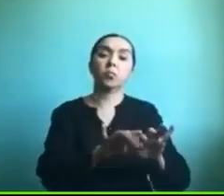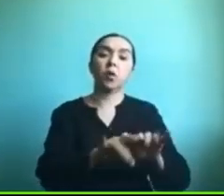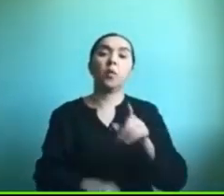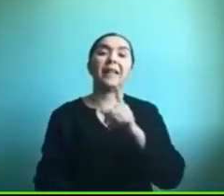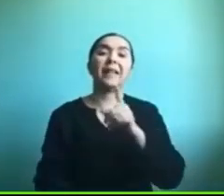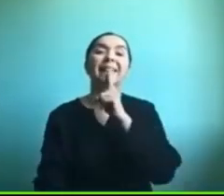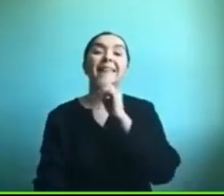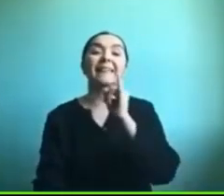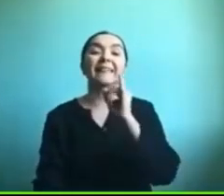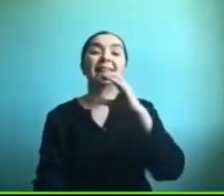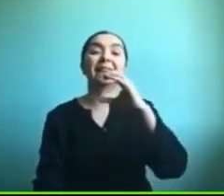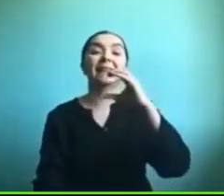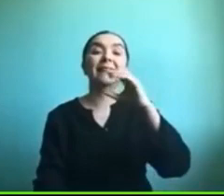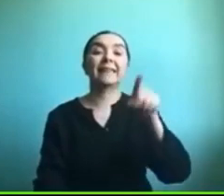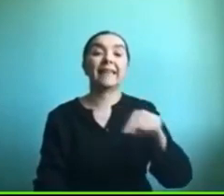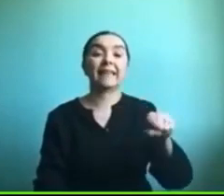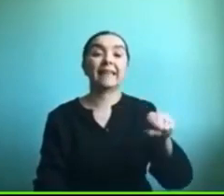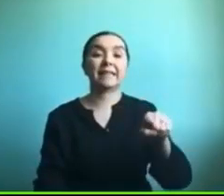cerebral?